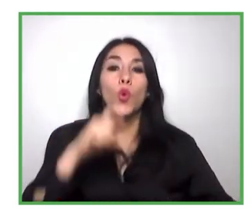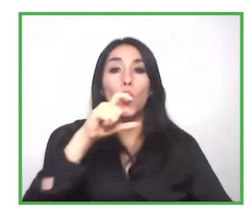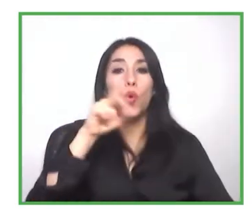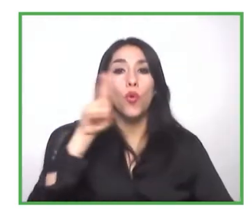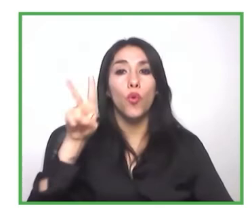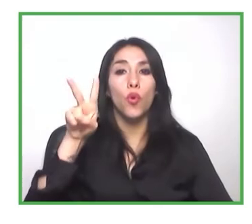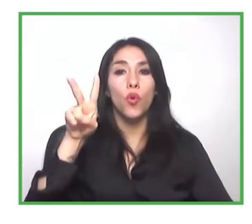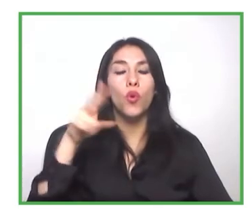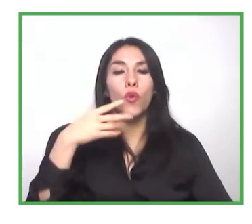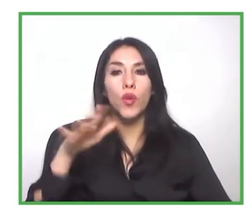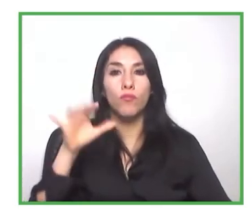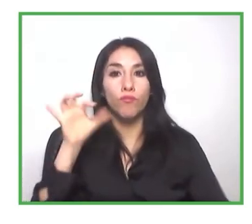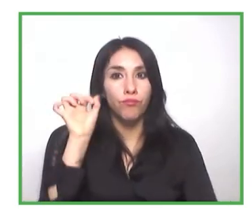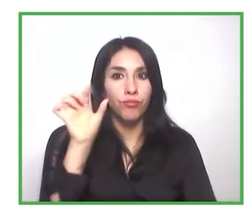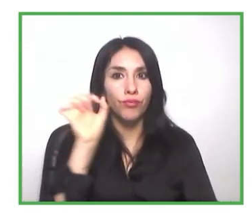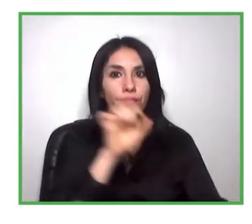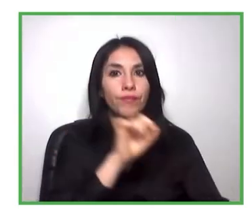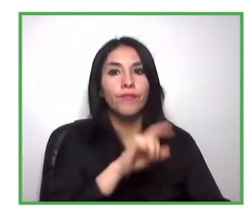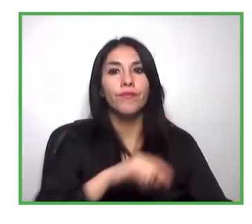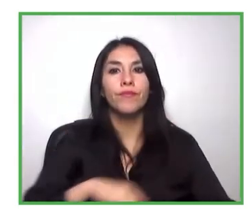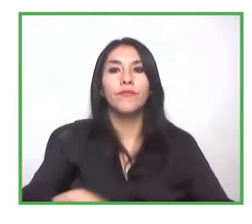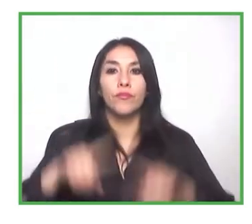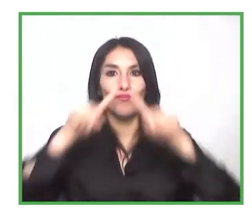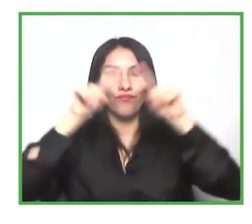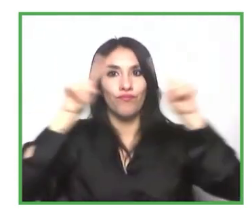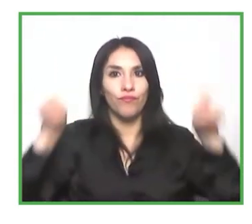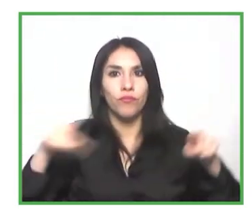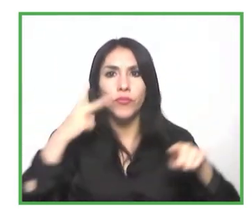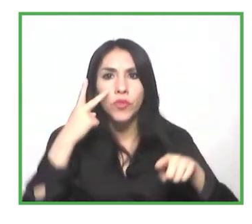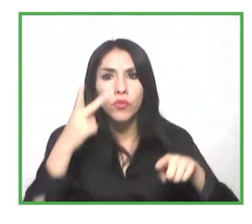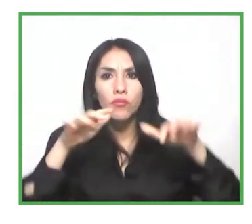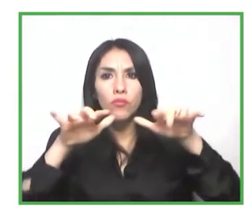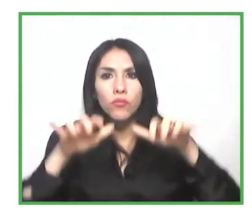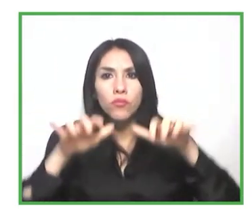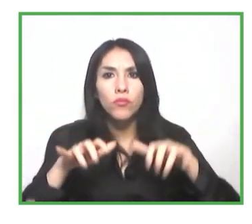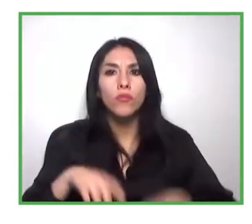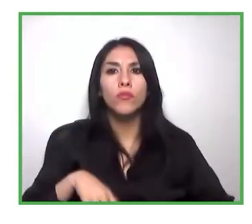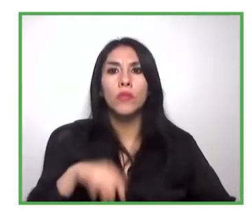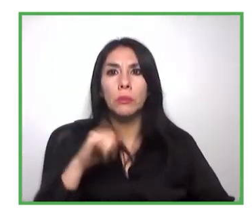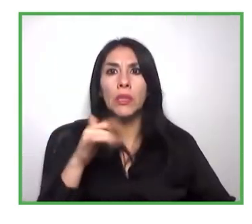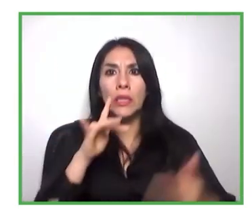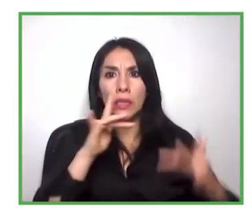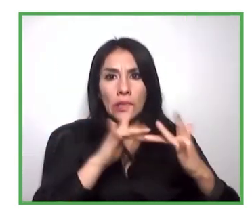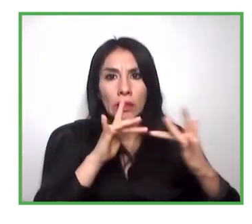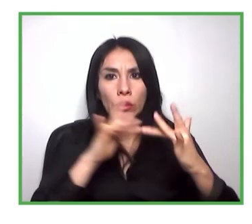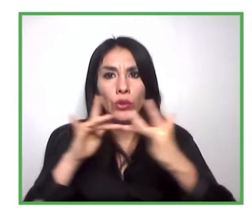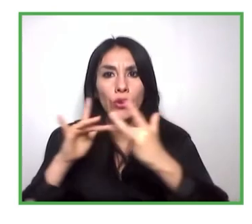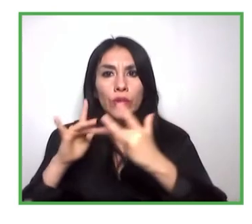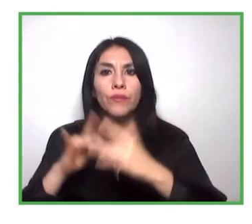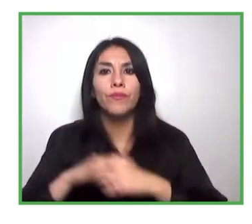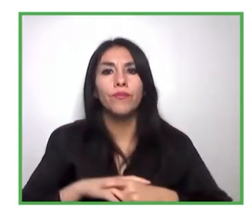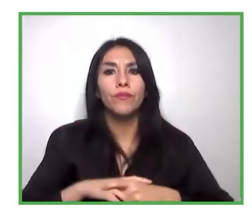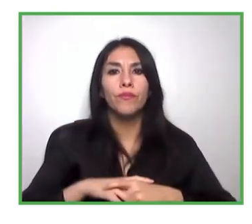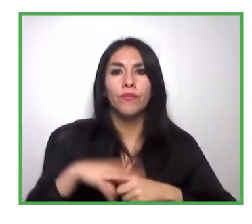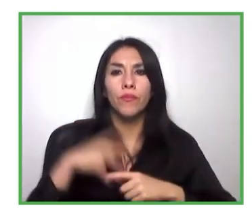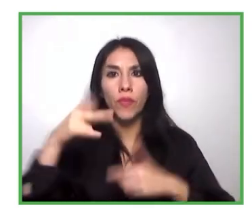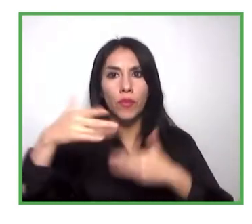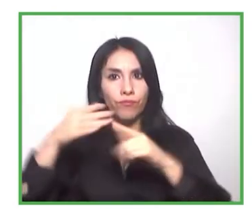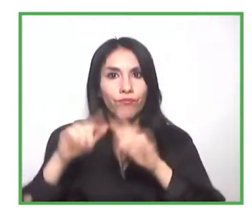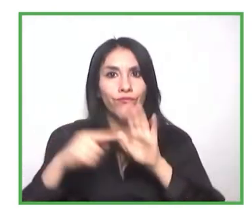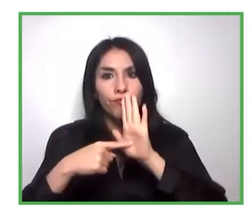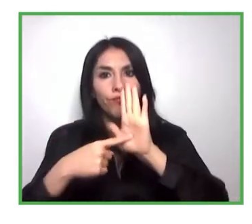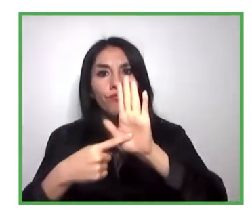conectaban a través de los contactos online, ¿cierto? Con el sistema que ustedes prestaron soporte en esa ocasión, y seguimos